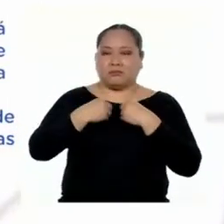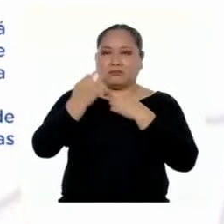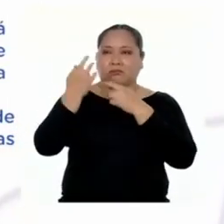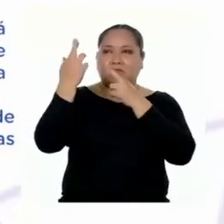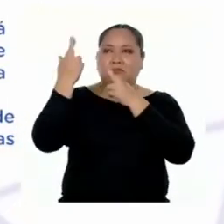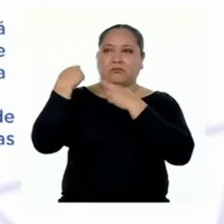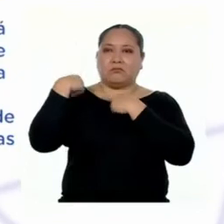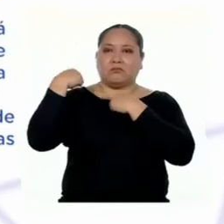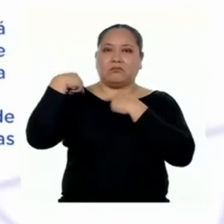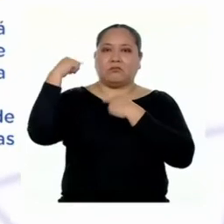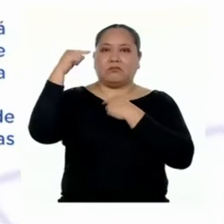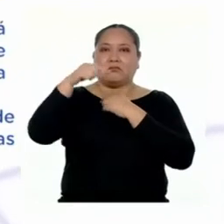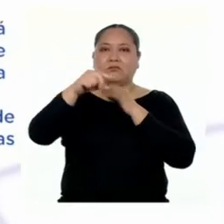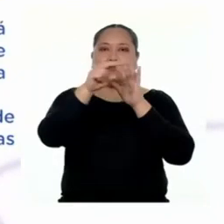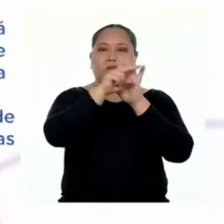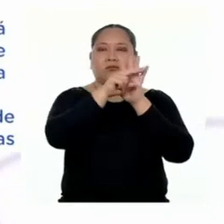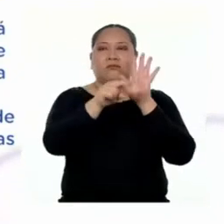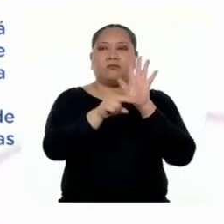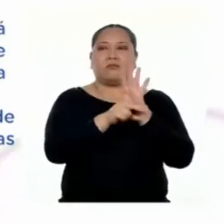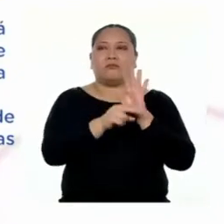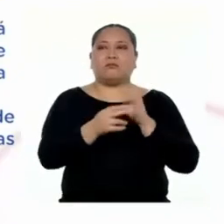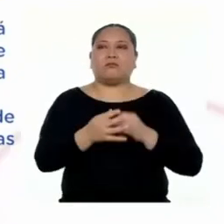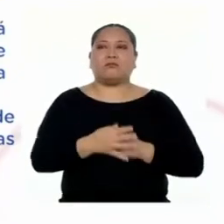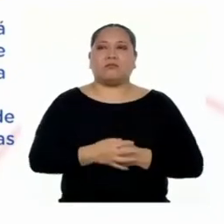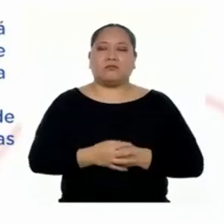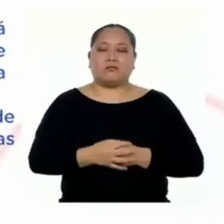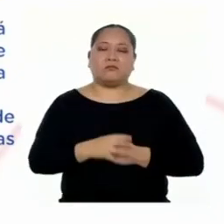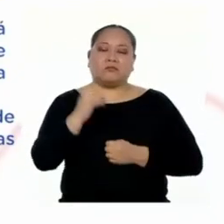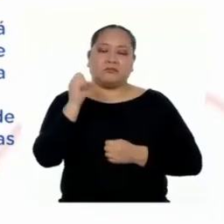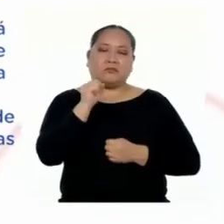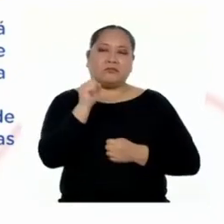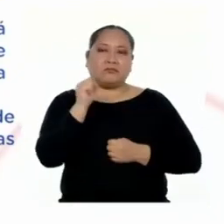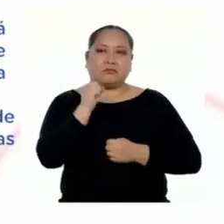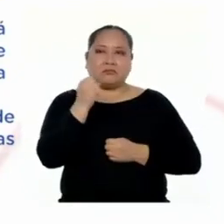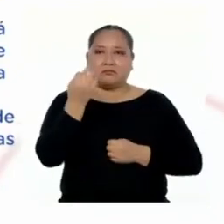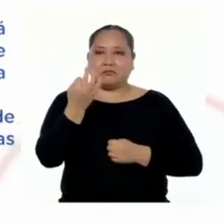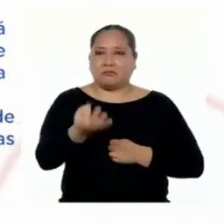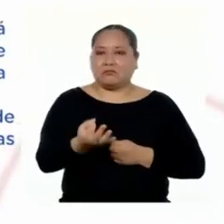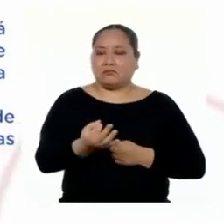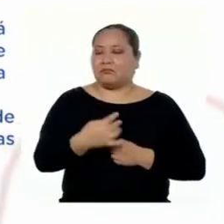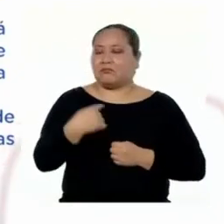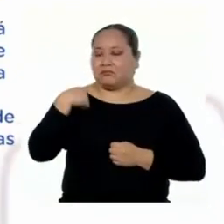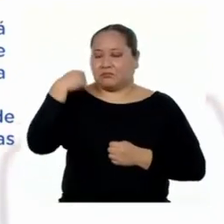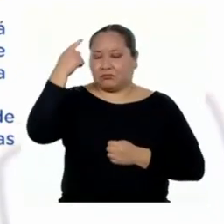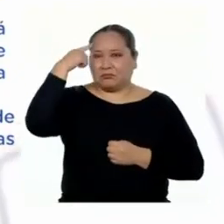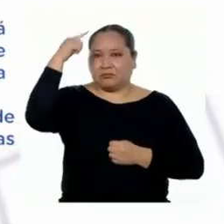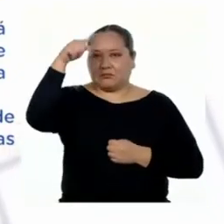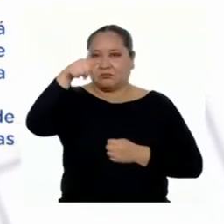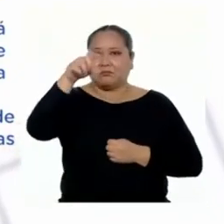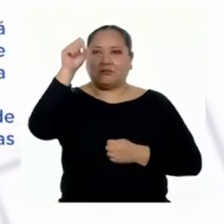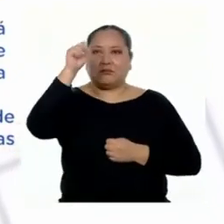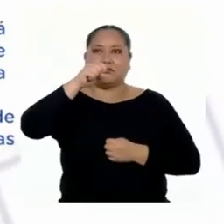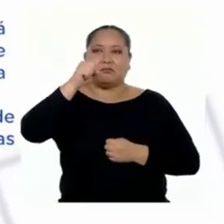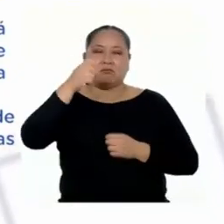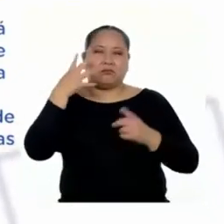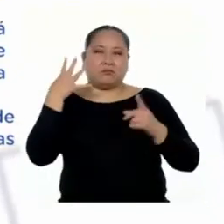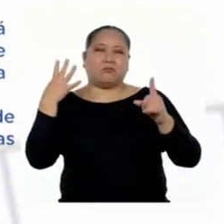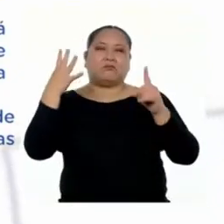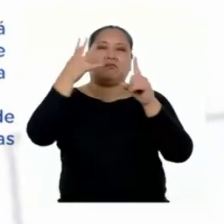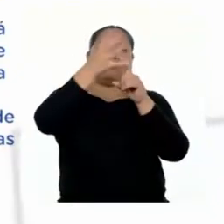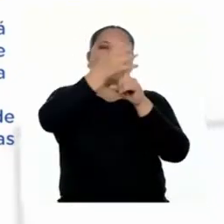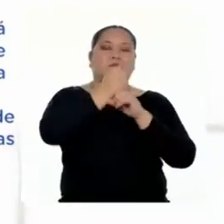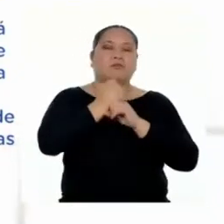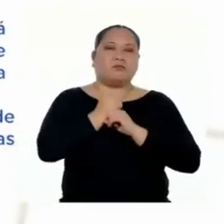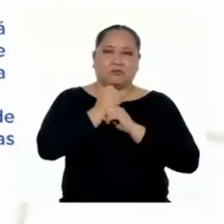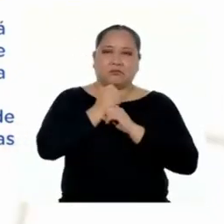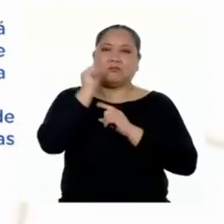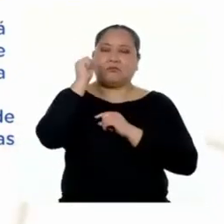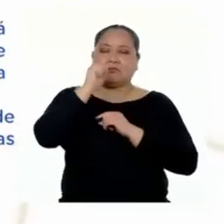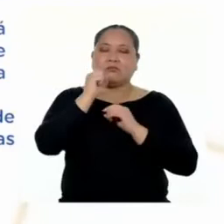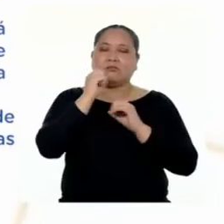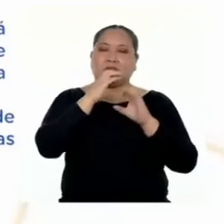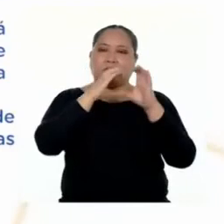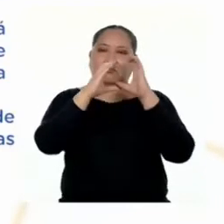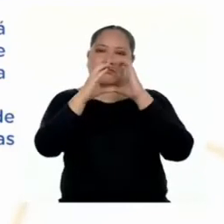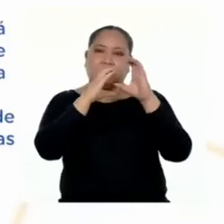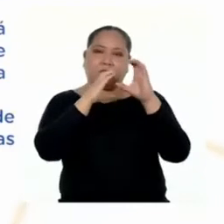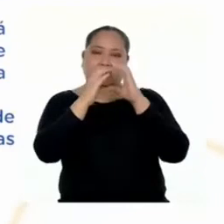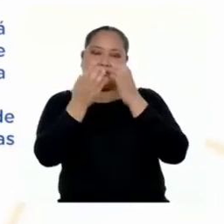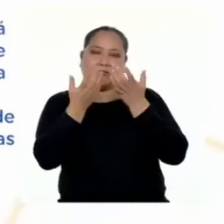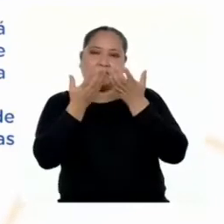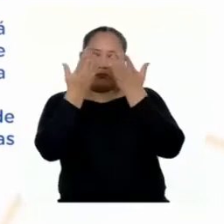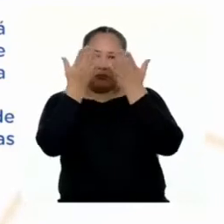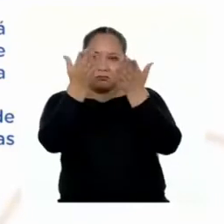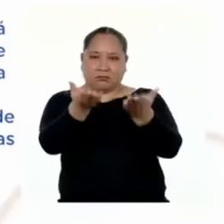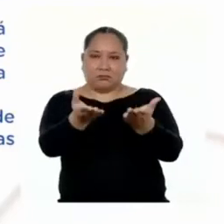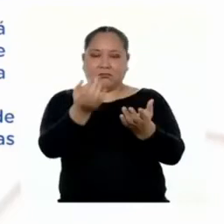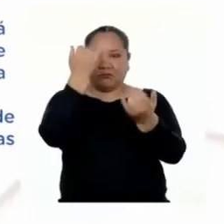responsabilidad estas medidas. Efectivamente, yo también creo que lograste comunicar tus ideas principales.